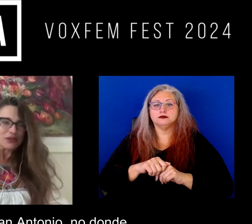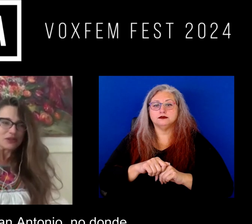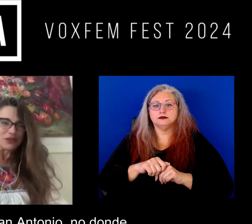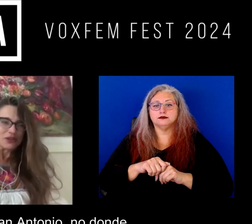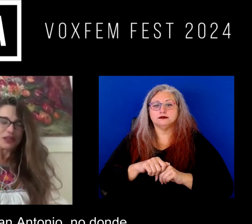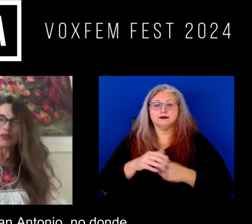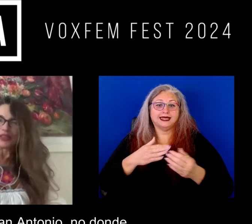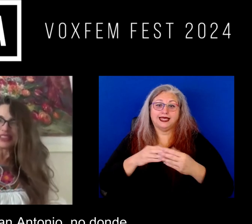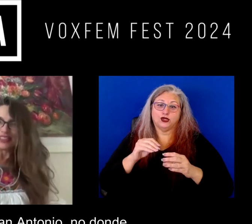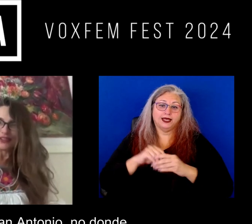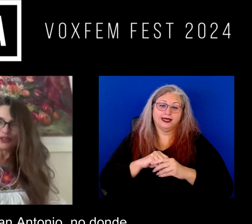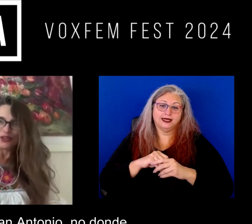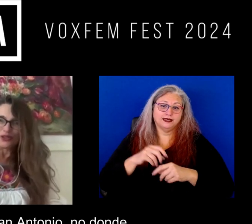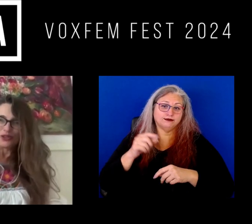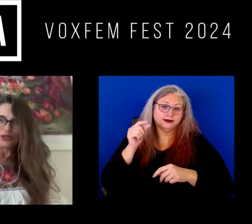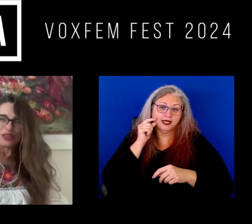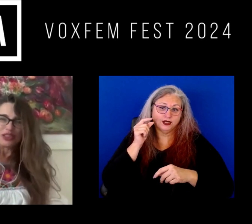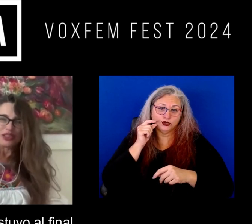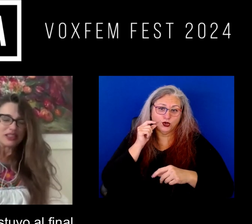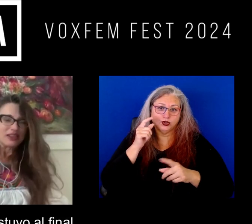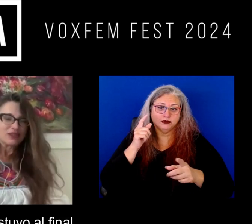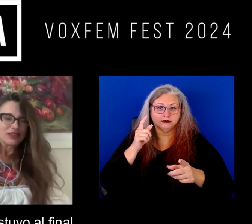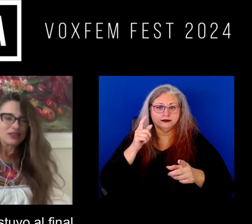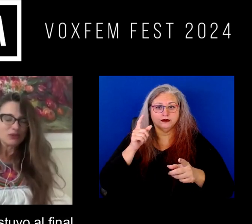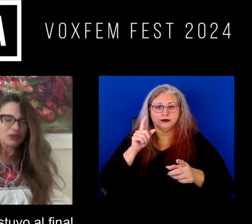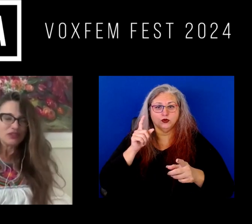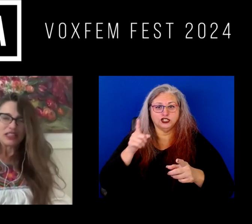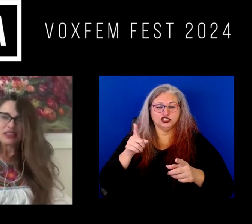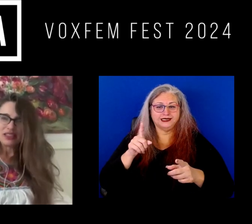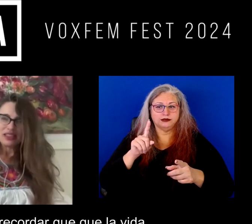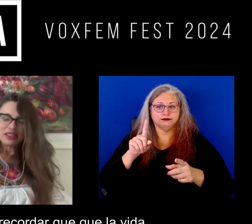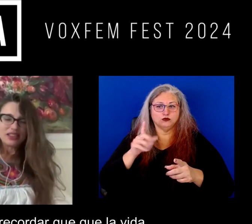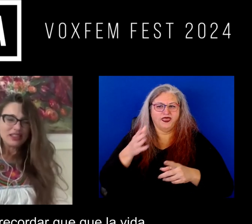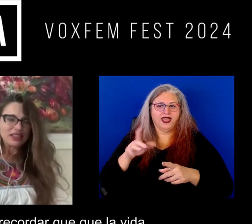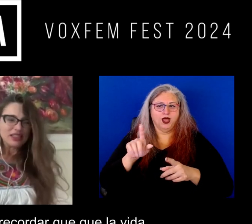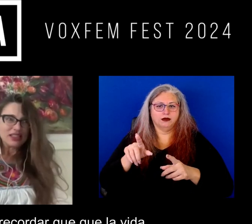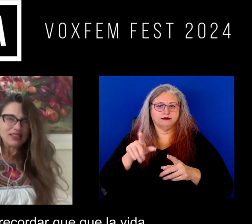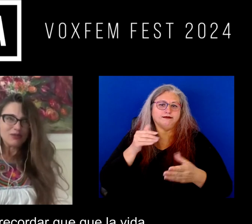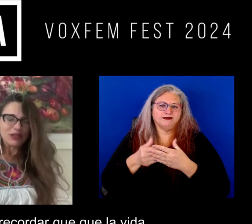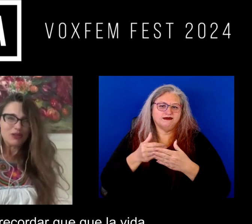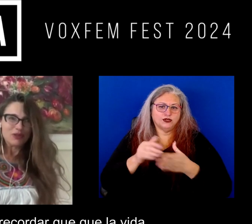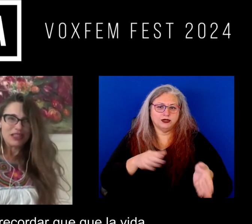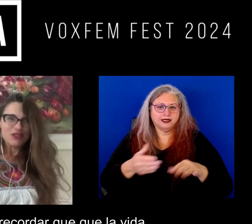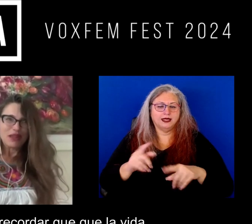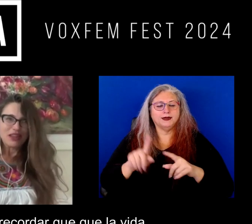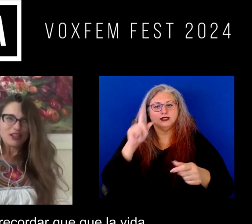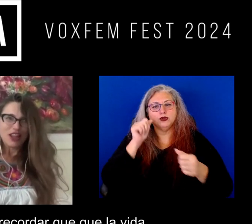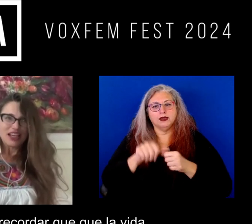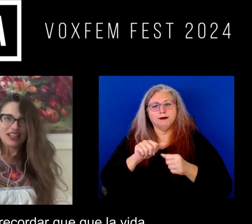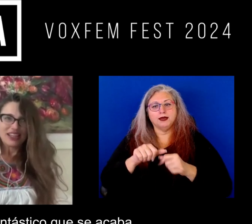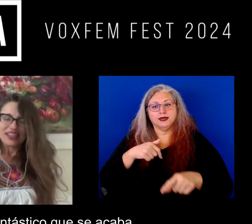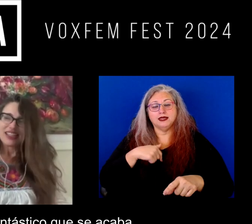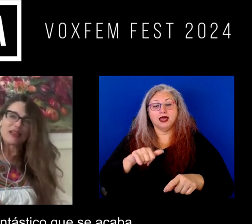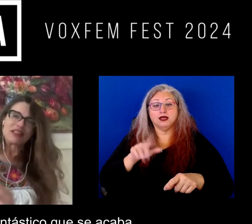o tampoco a San Antonio donde estuvo al final pero esto me hace